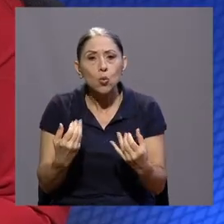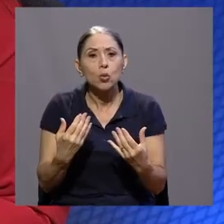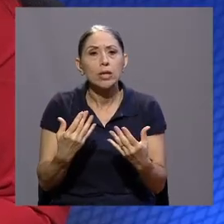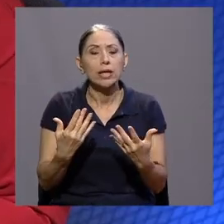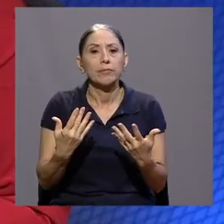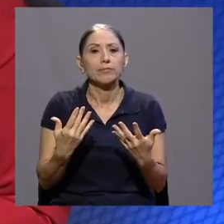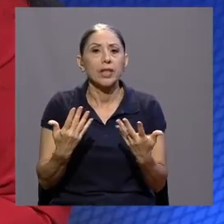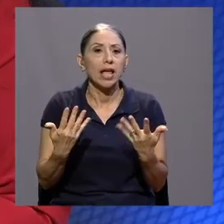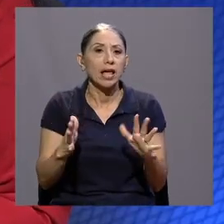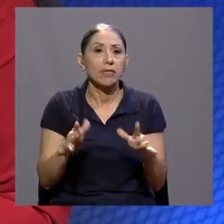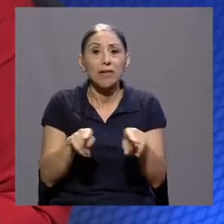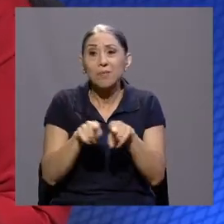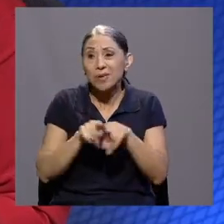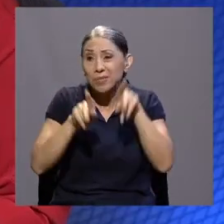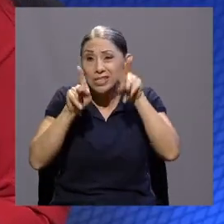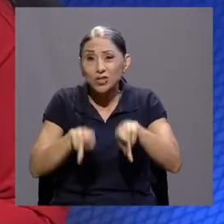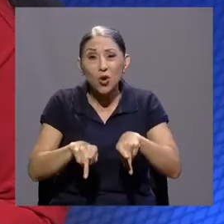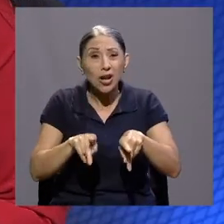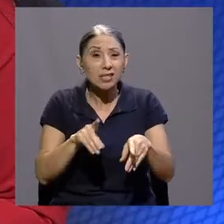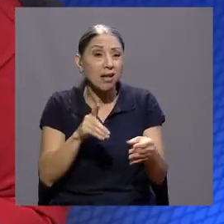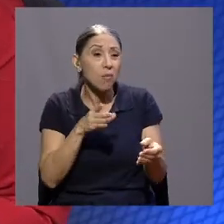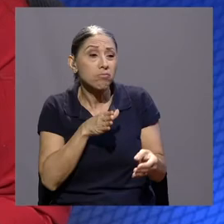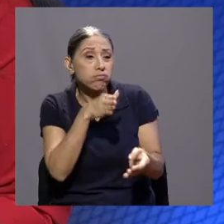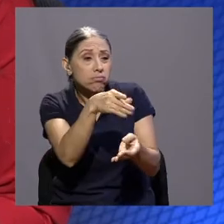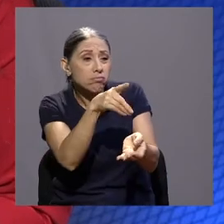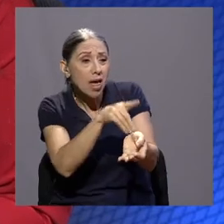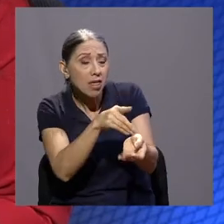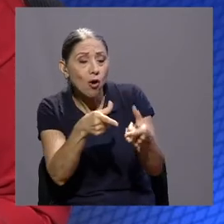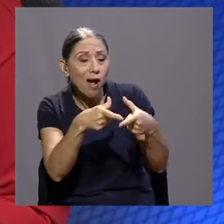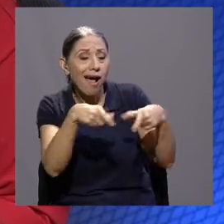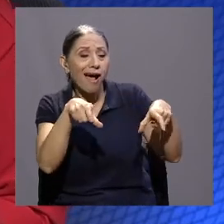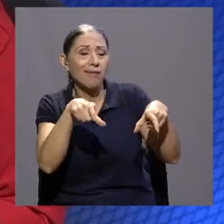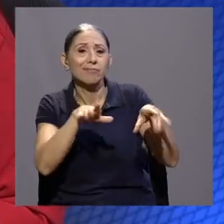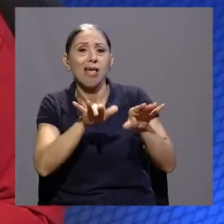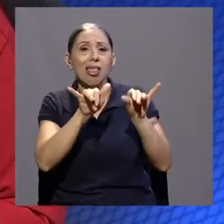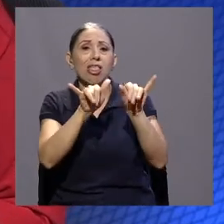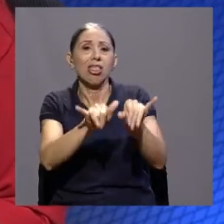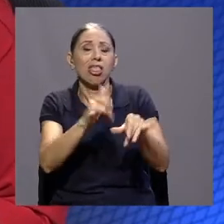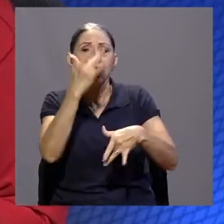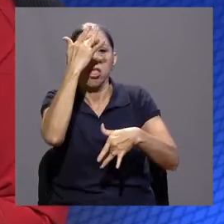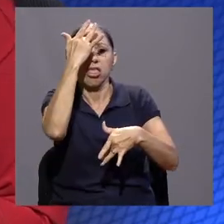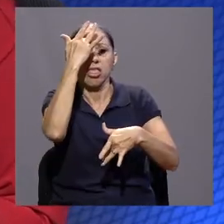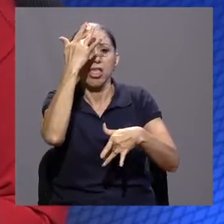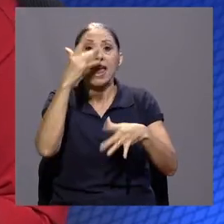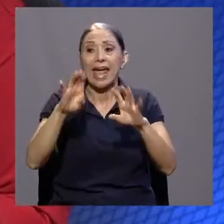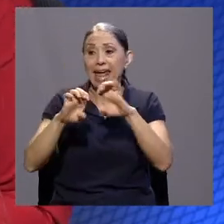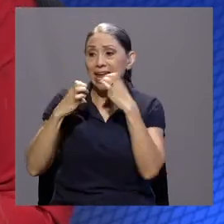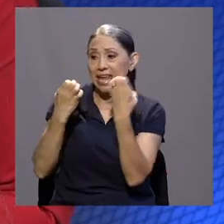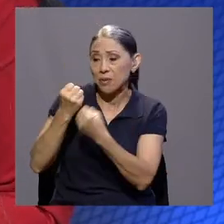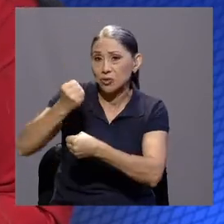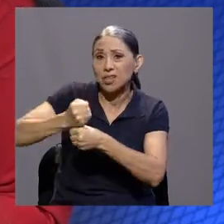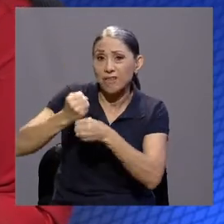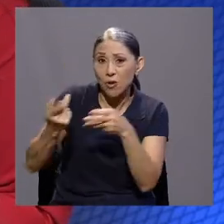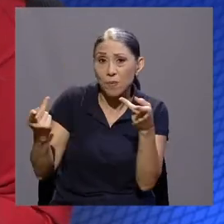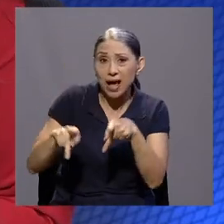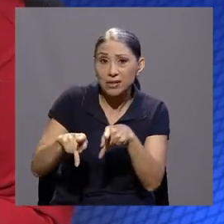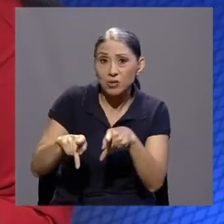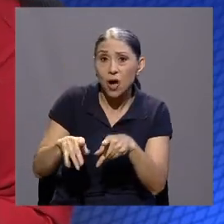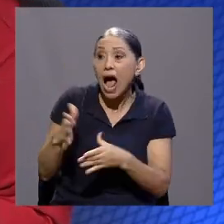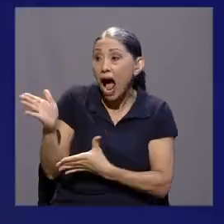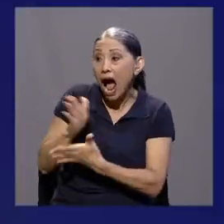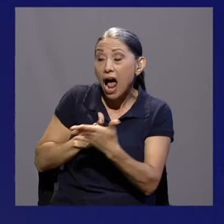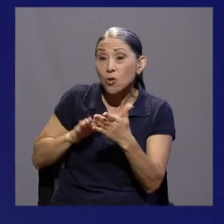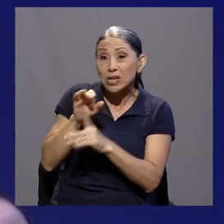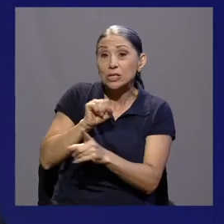incapacidades médicas, en los equipos de trabajo. En casos extremos, las personas han atentado contra su propia vida.